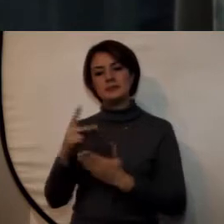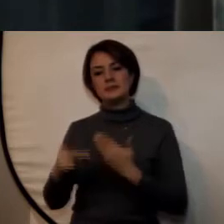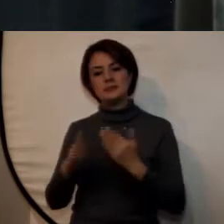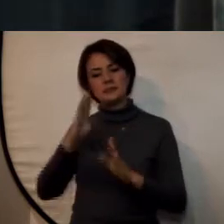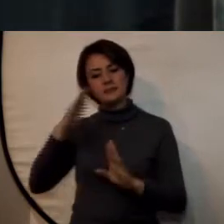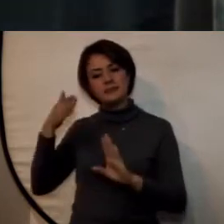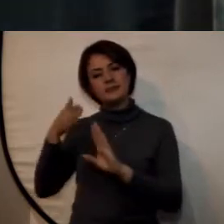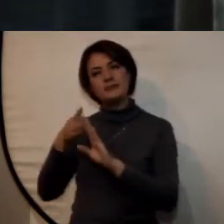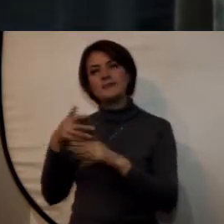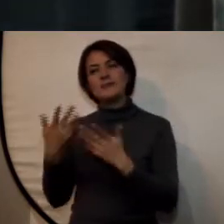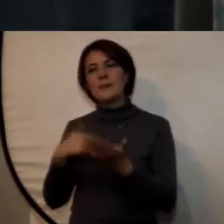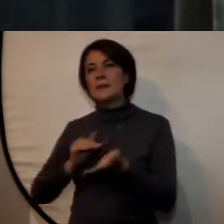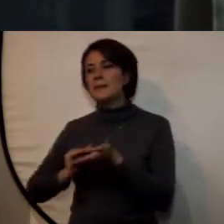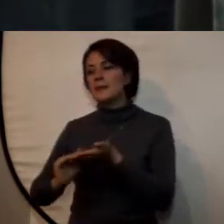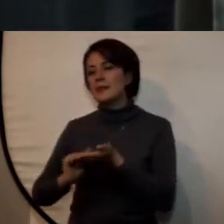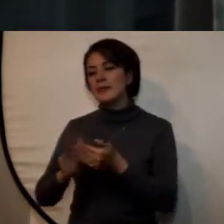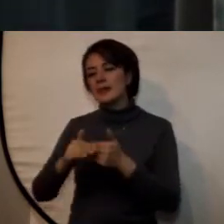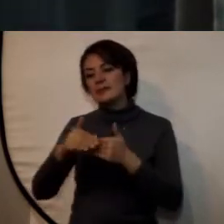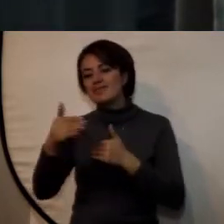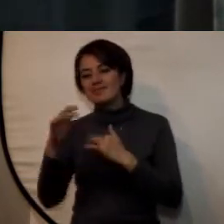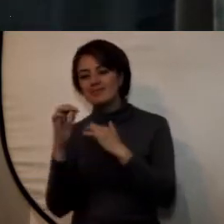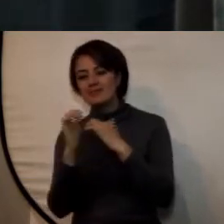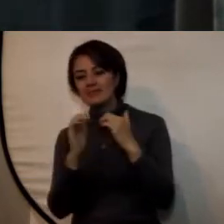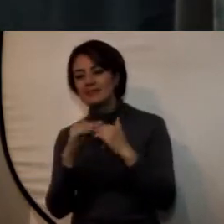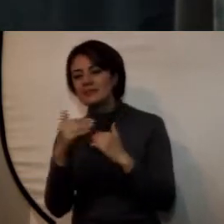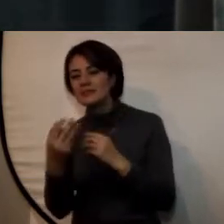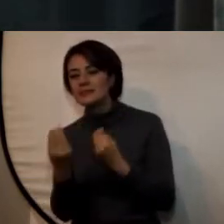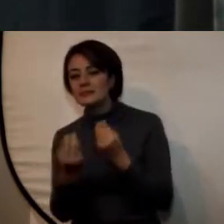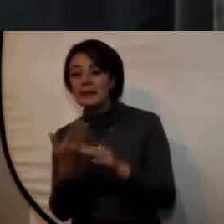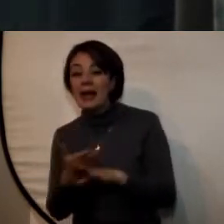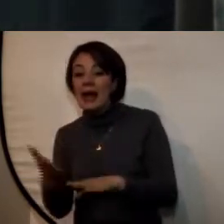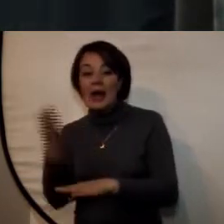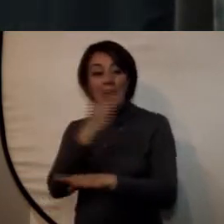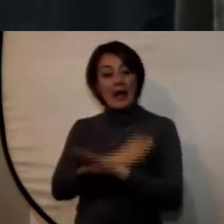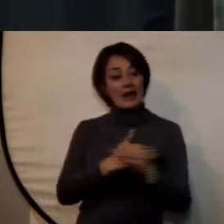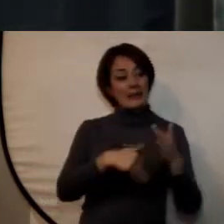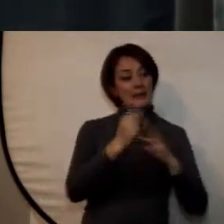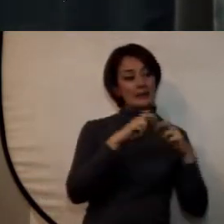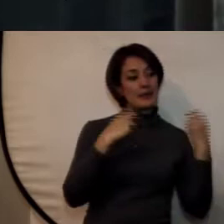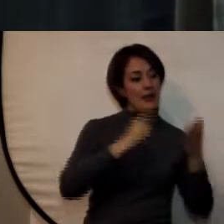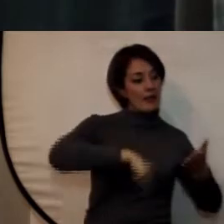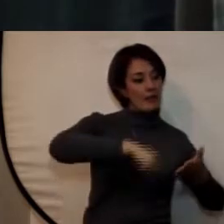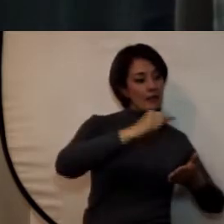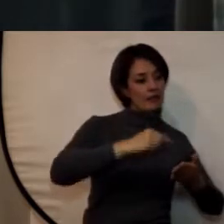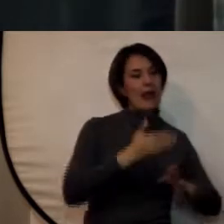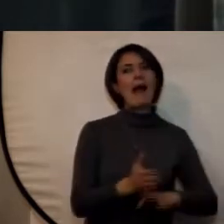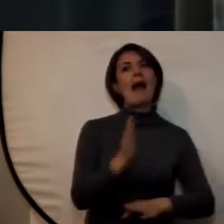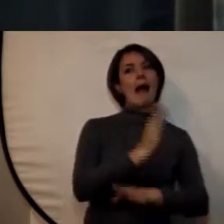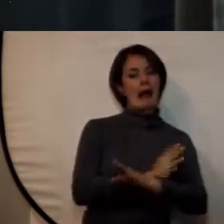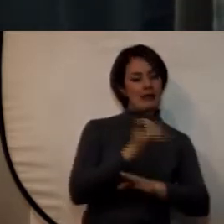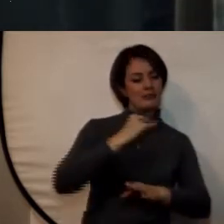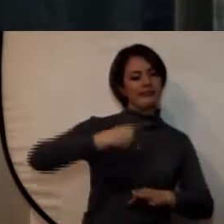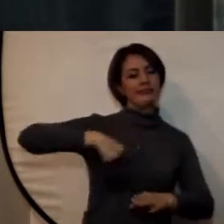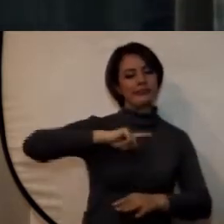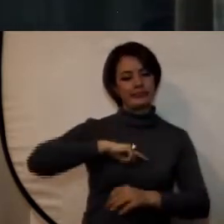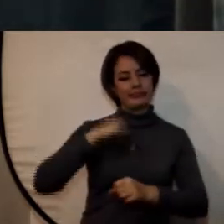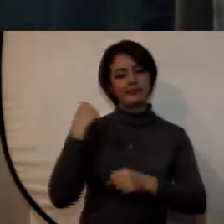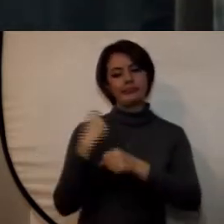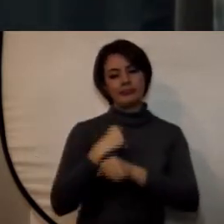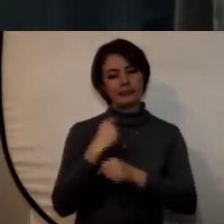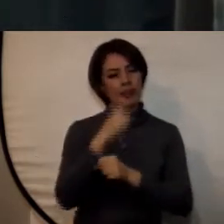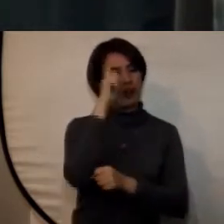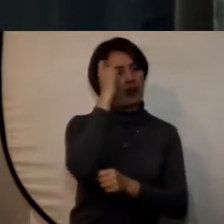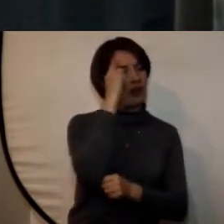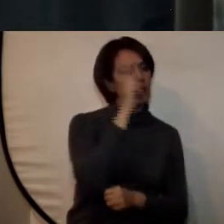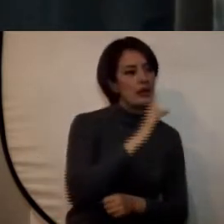orientados a buscar soluciones al postconflicto aún antes de la firma del acuerdo final entre el gobierno nacional